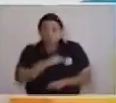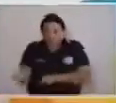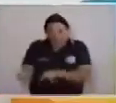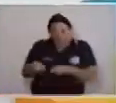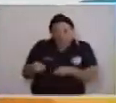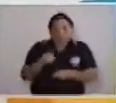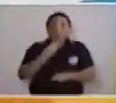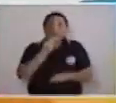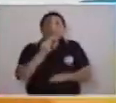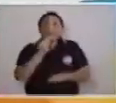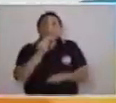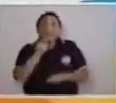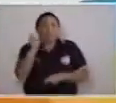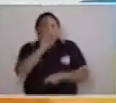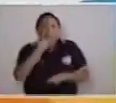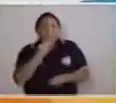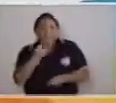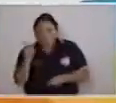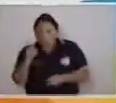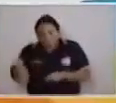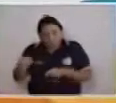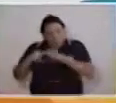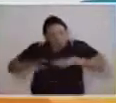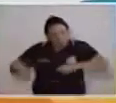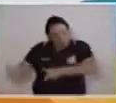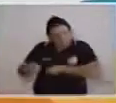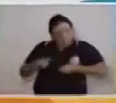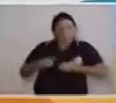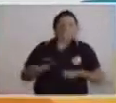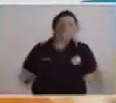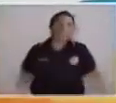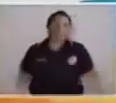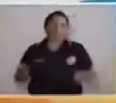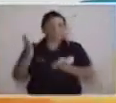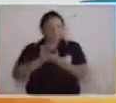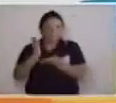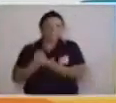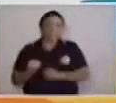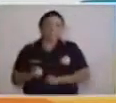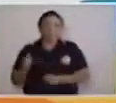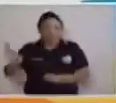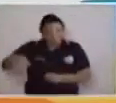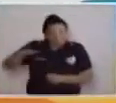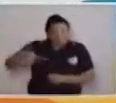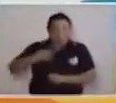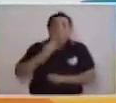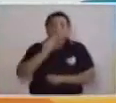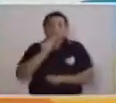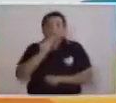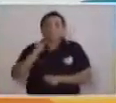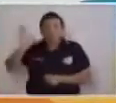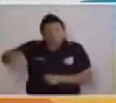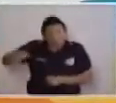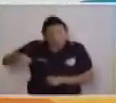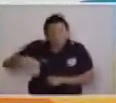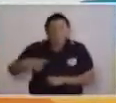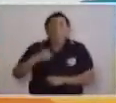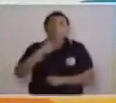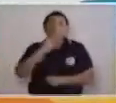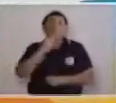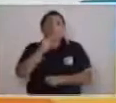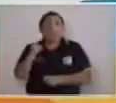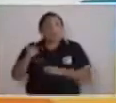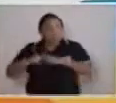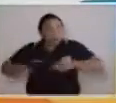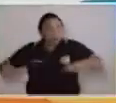lobo no quiere sacar a la Chiva. La Chiva no quiere salir de ahí. ¡Sal de ahí, Chiva Chivita! ¡Sal de